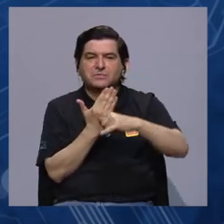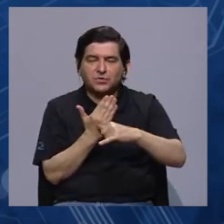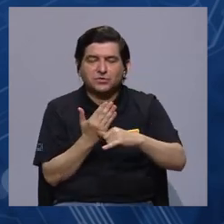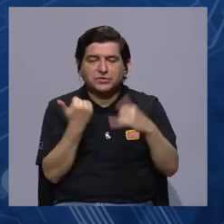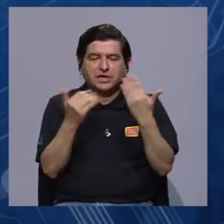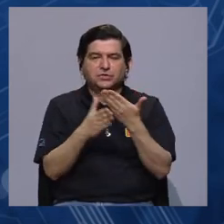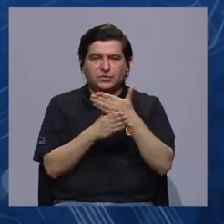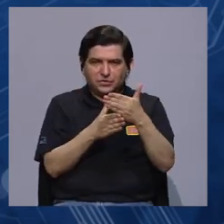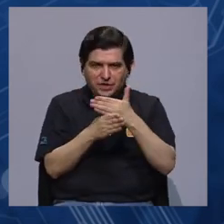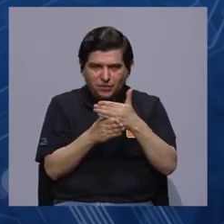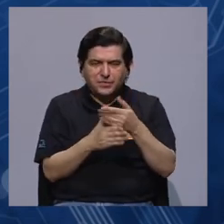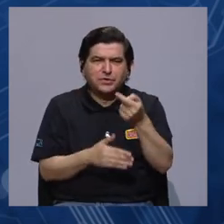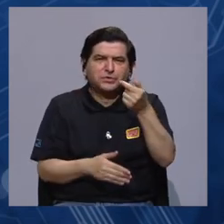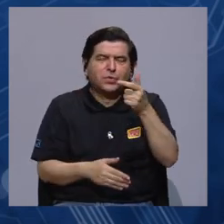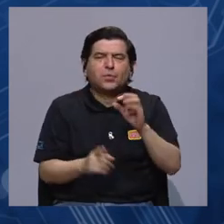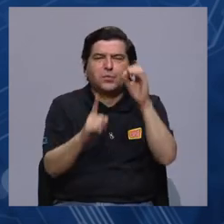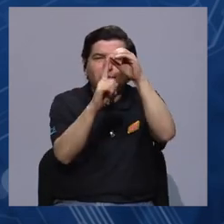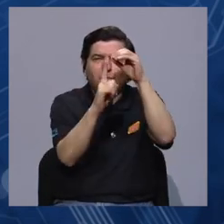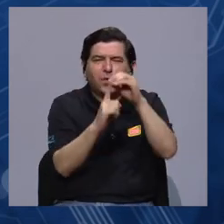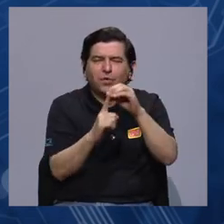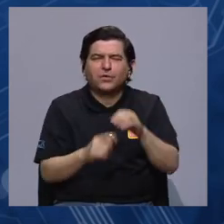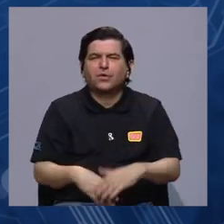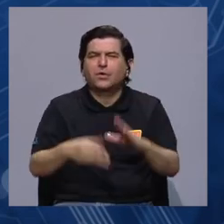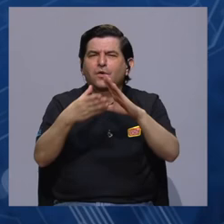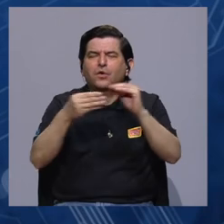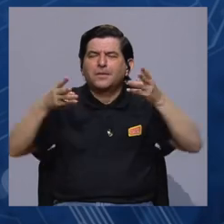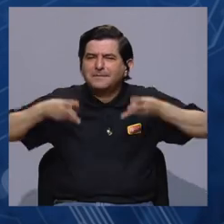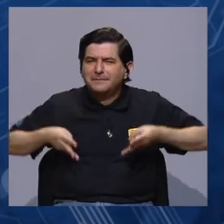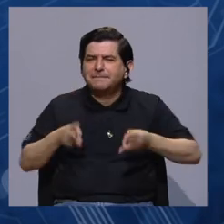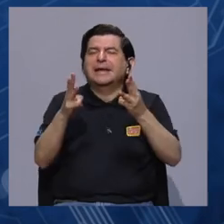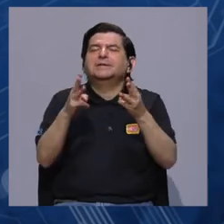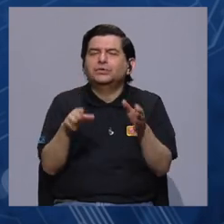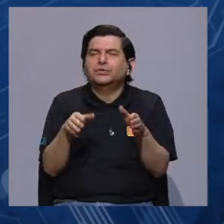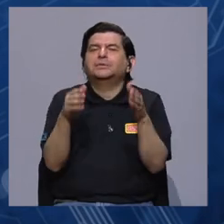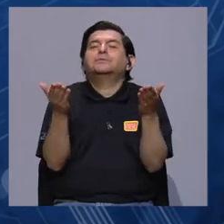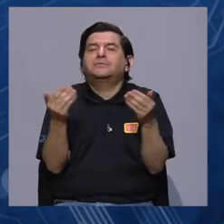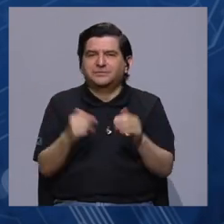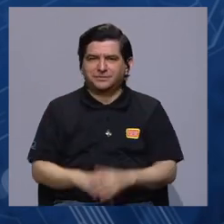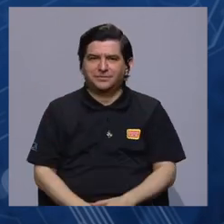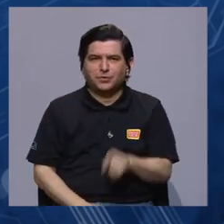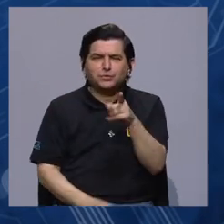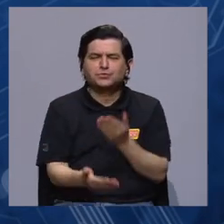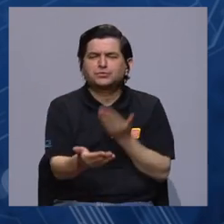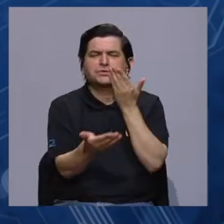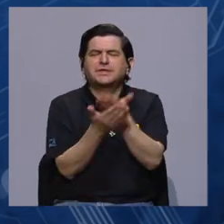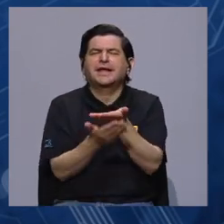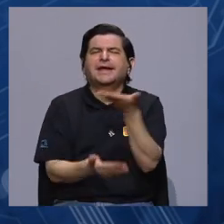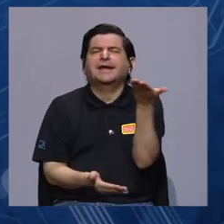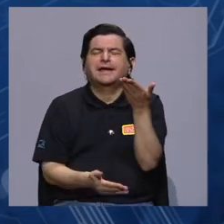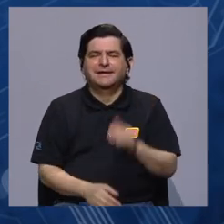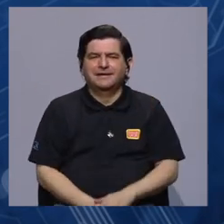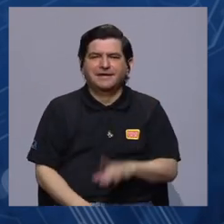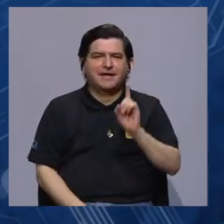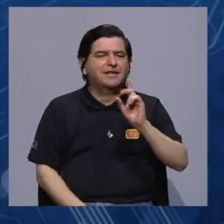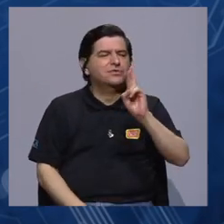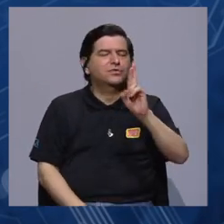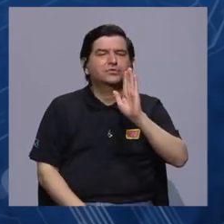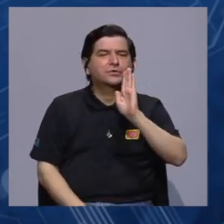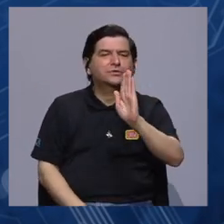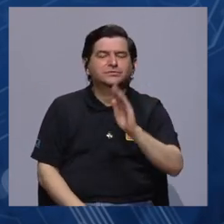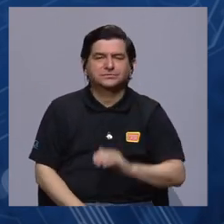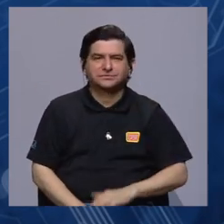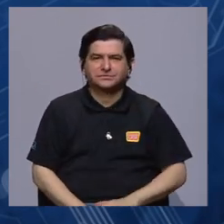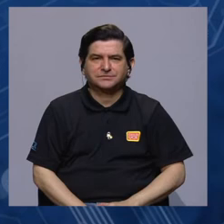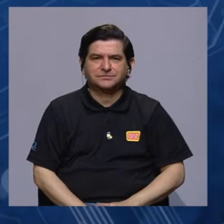anteproyecto y ya compartió un poquito los objetivos. Coméntenos de la metodología. ¿Qué es que usted propone hacer en este